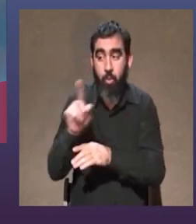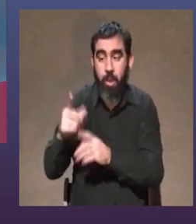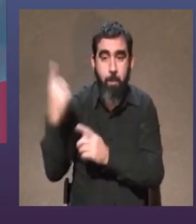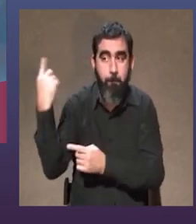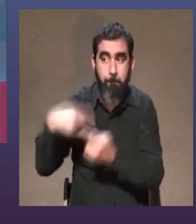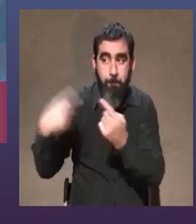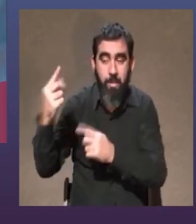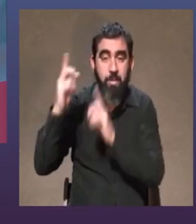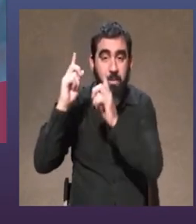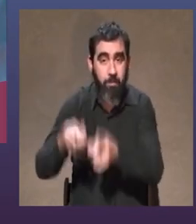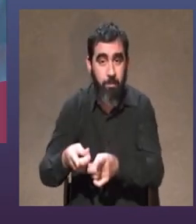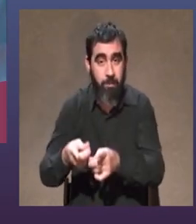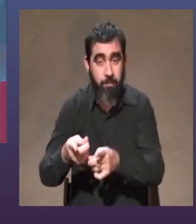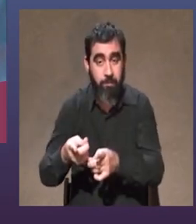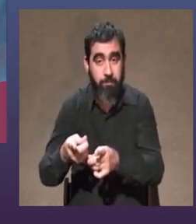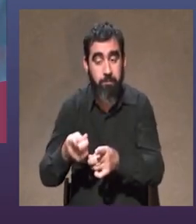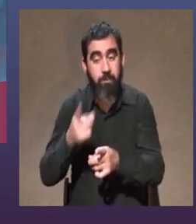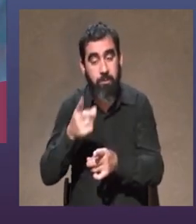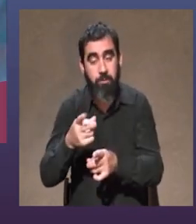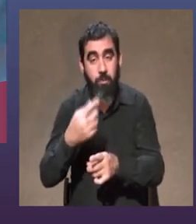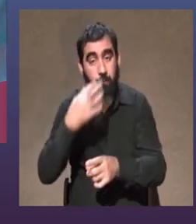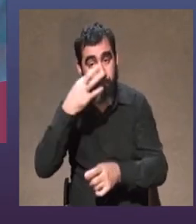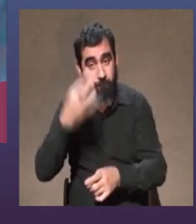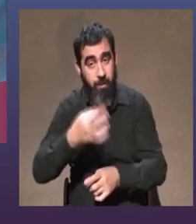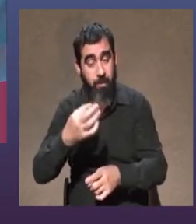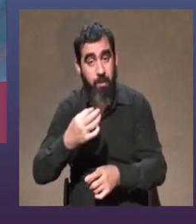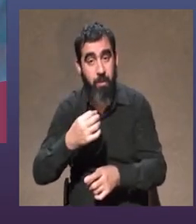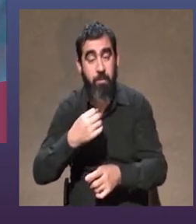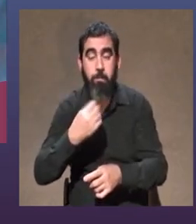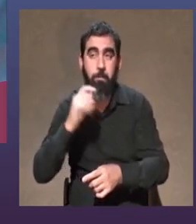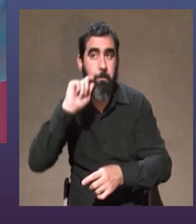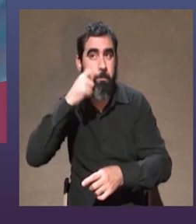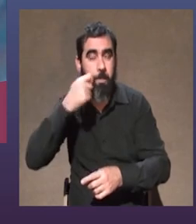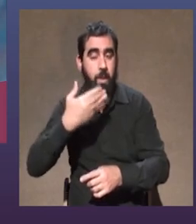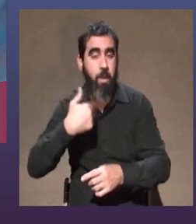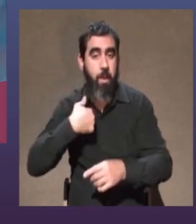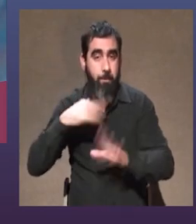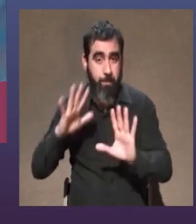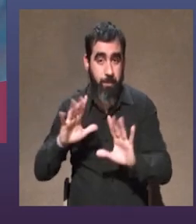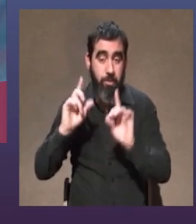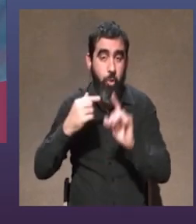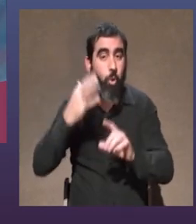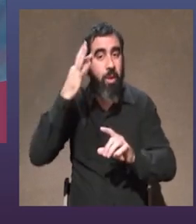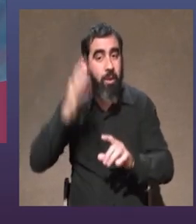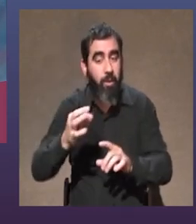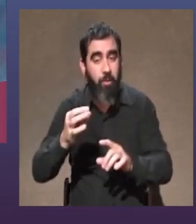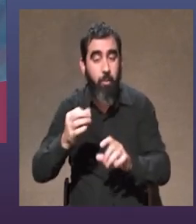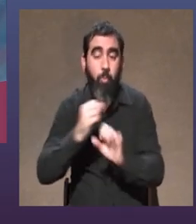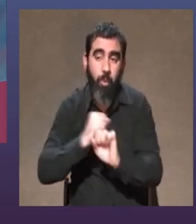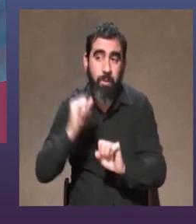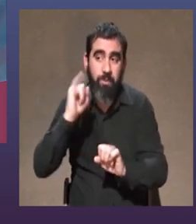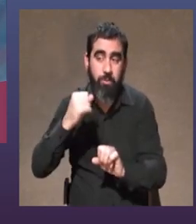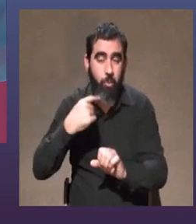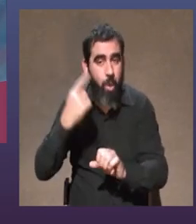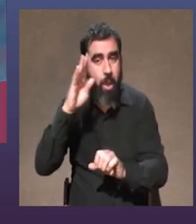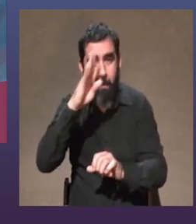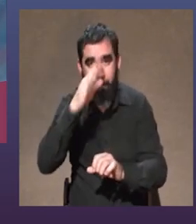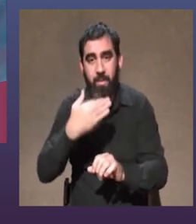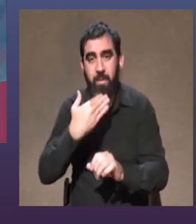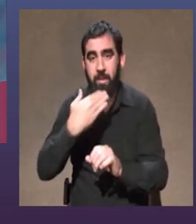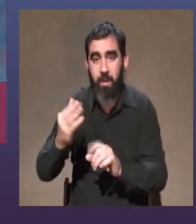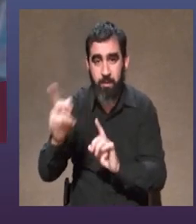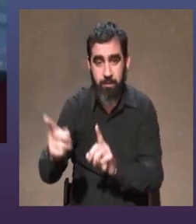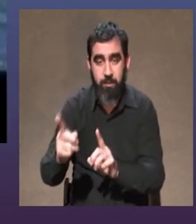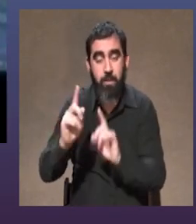actor en espectáculos del flaco fueron no sé si fueron inspiradores pero creo que en algún punto sí lo fueron